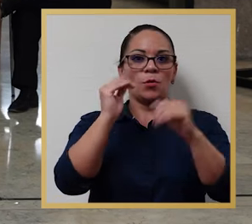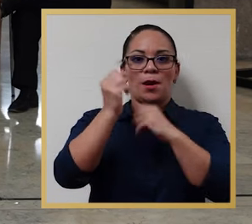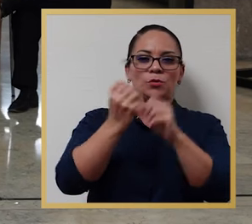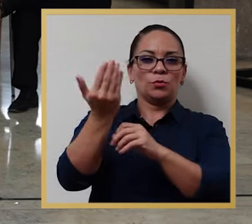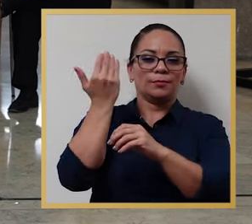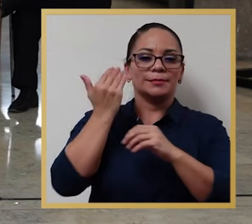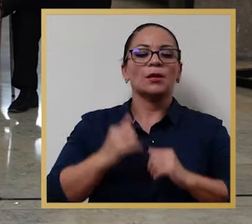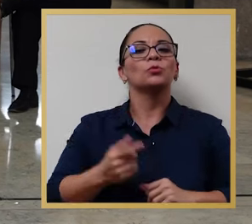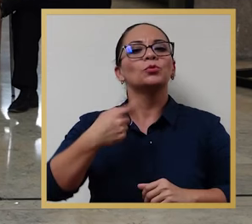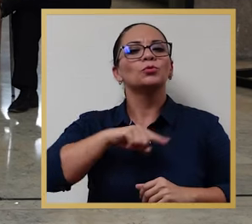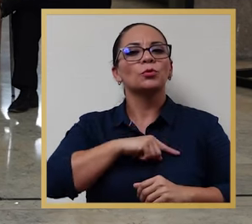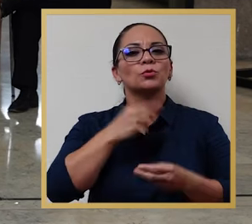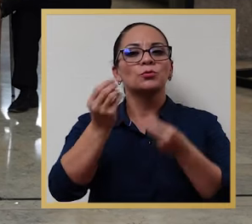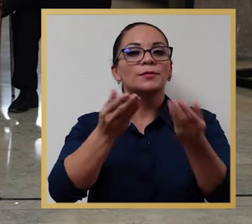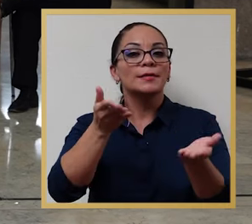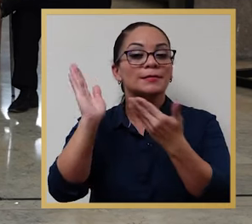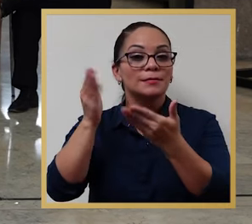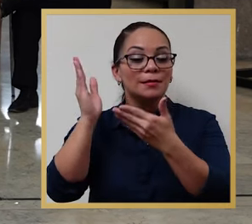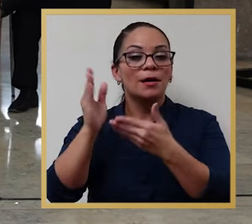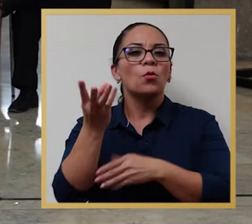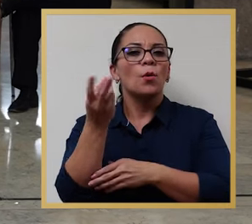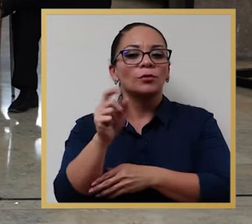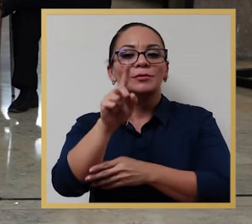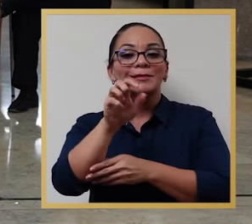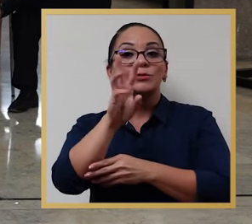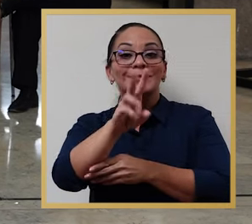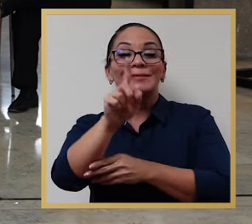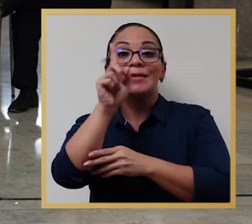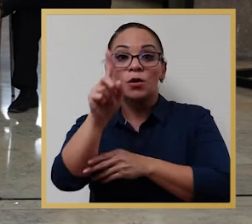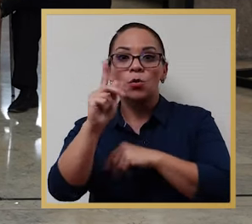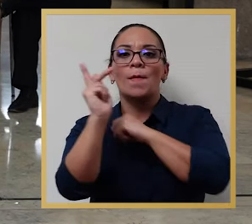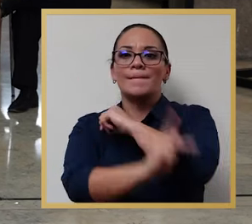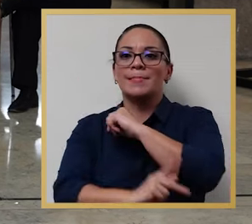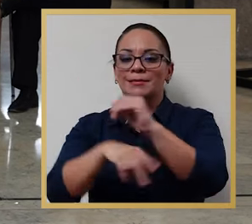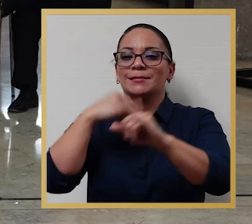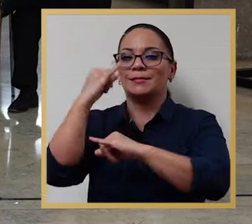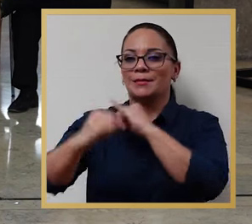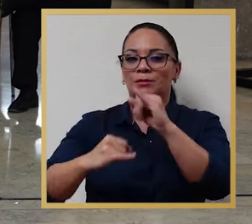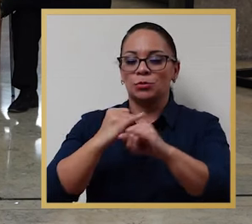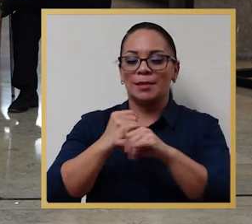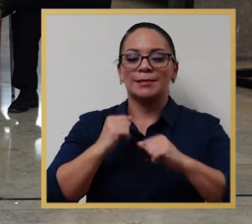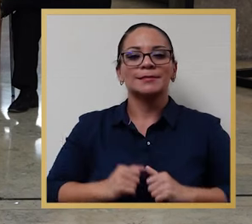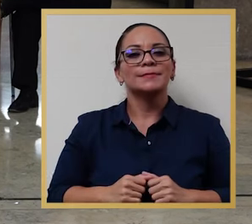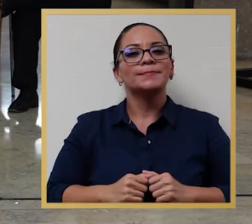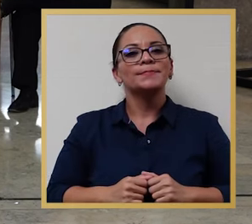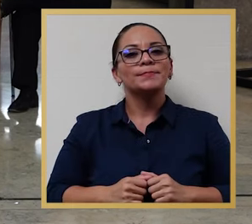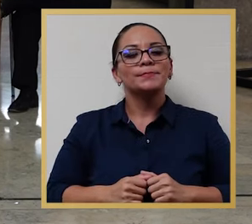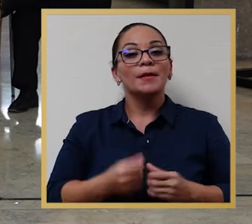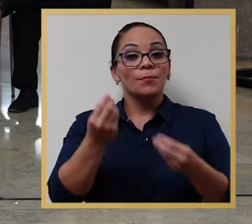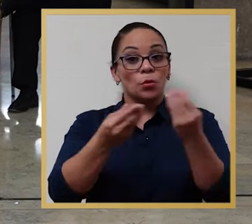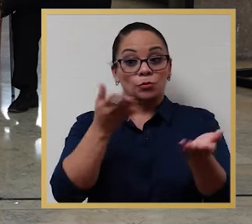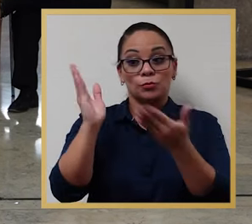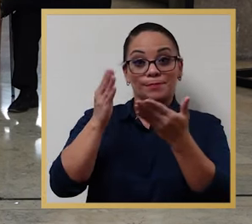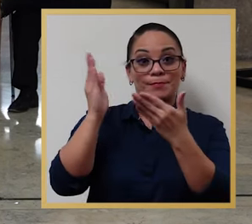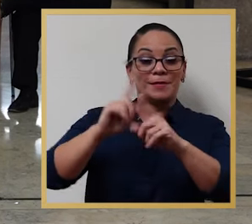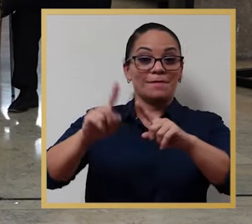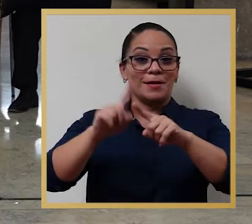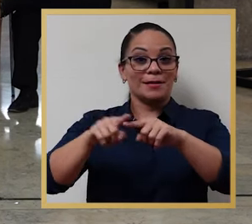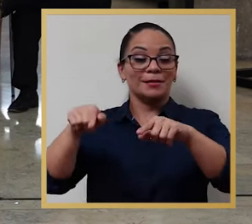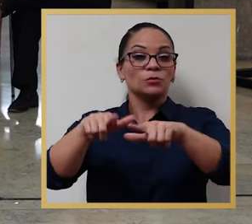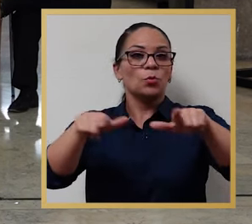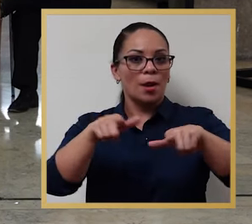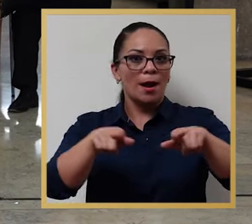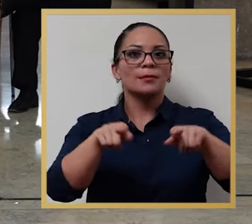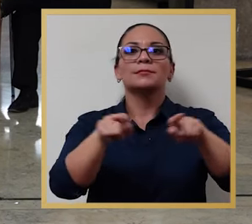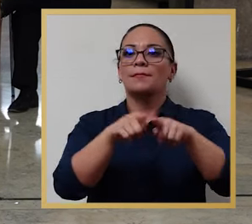pasado. Estamos exportando a 161 mercados internacionales. Las exportaciones a todas las regiones van